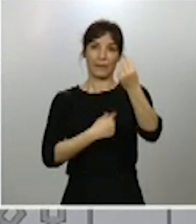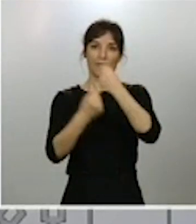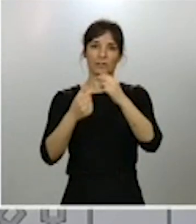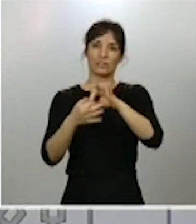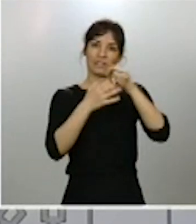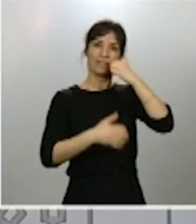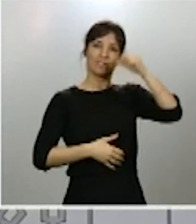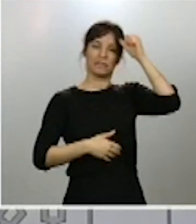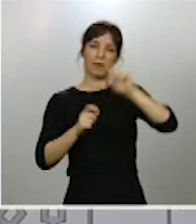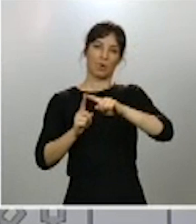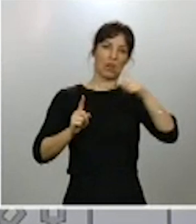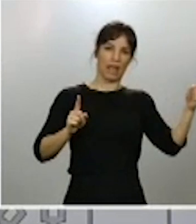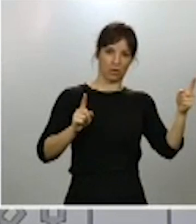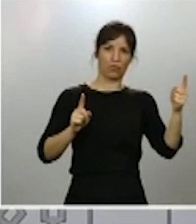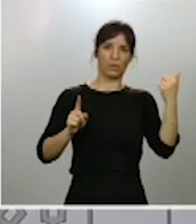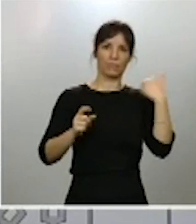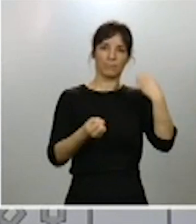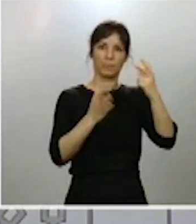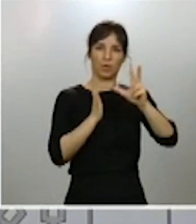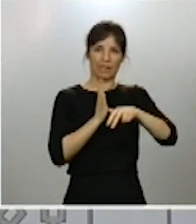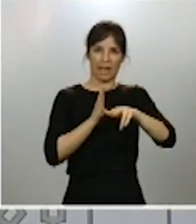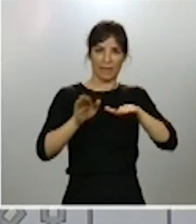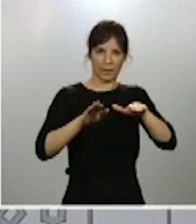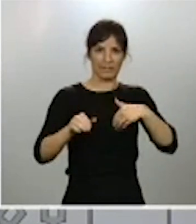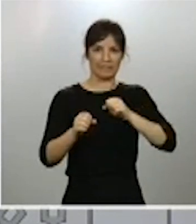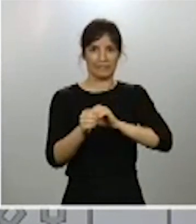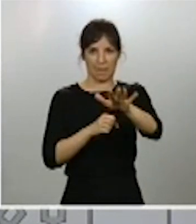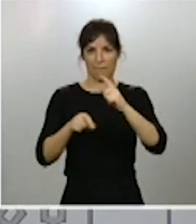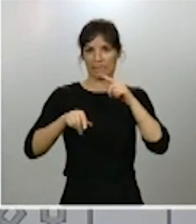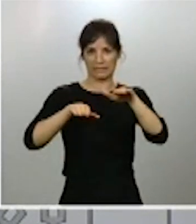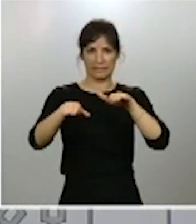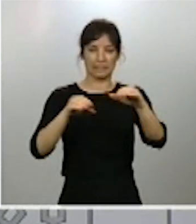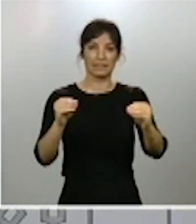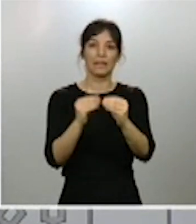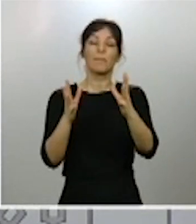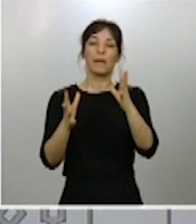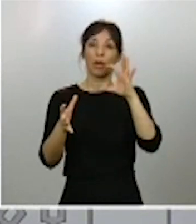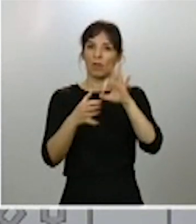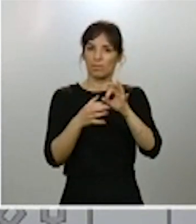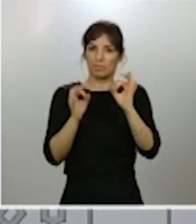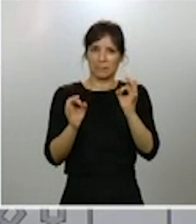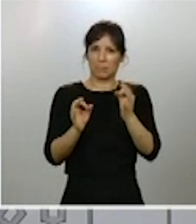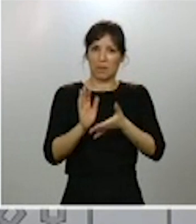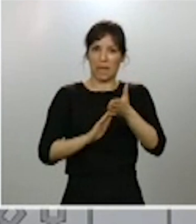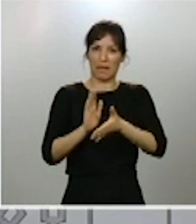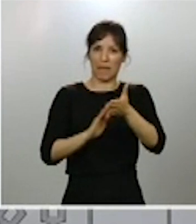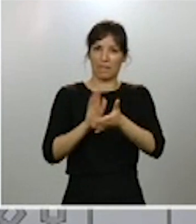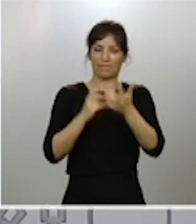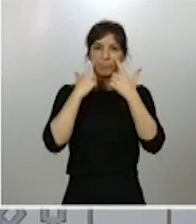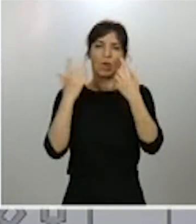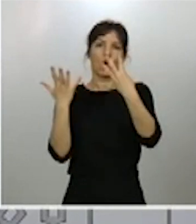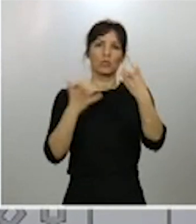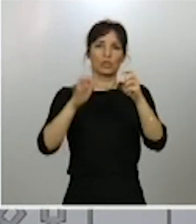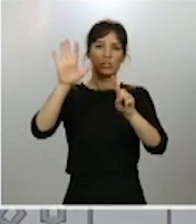un poco más retrasada que entre semana, pero corresponden a la misma tendencia que estamos observando, son 867